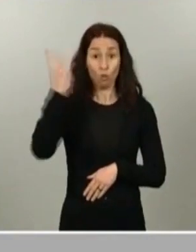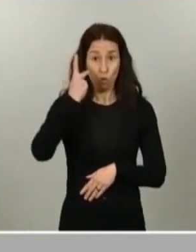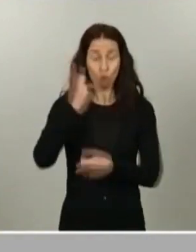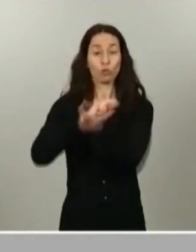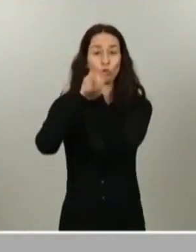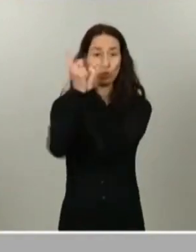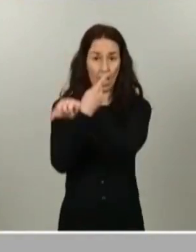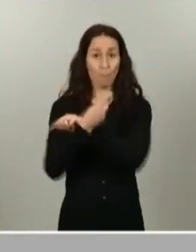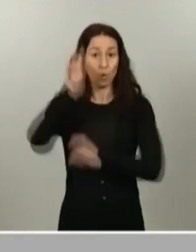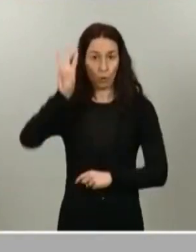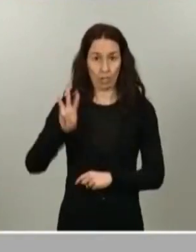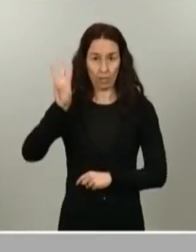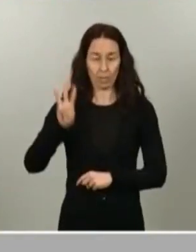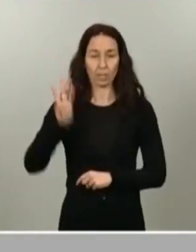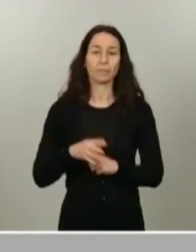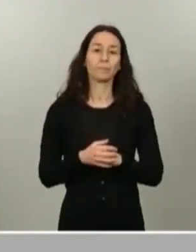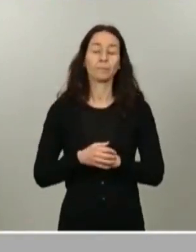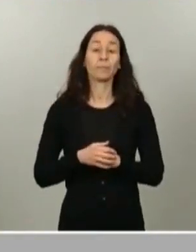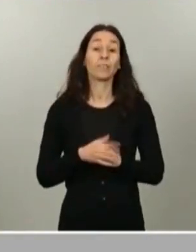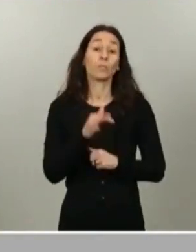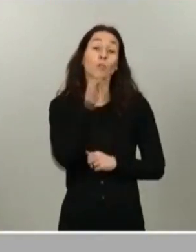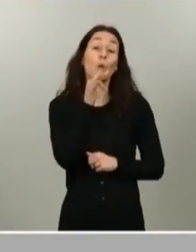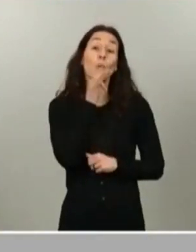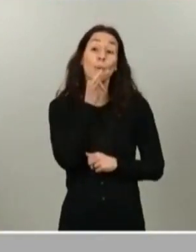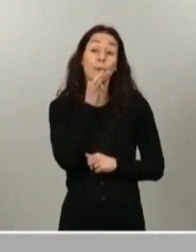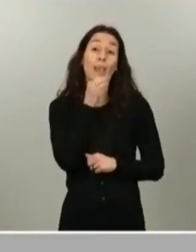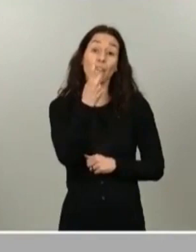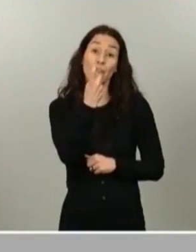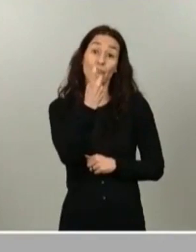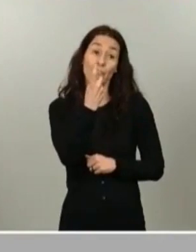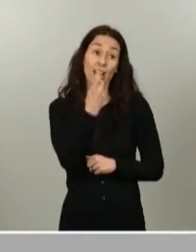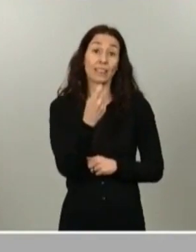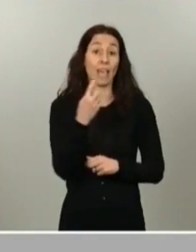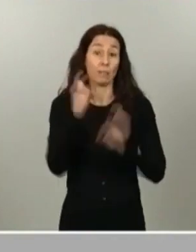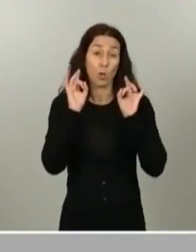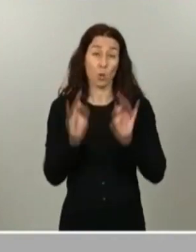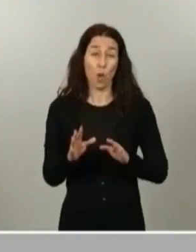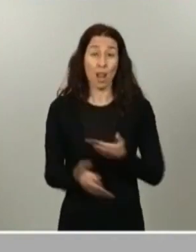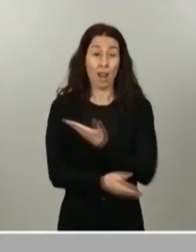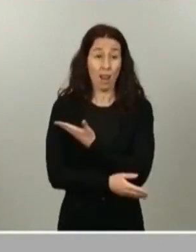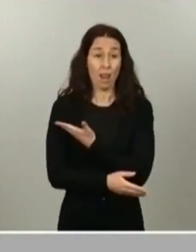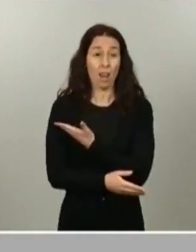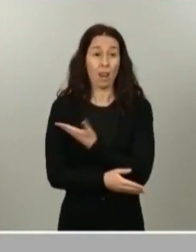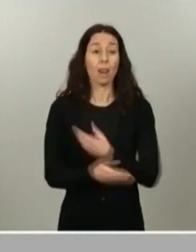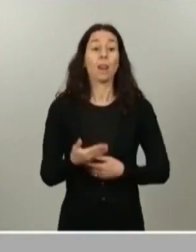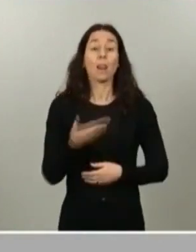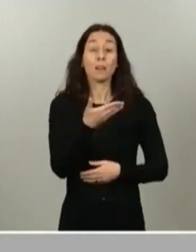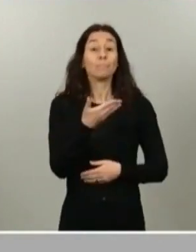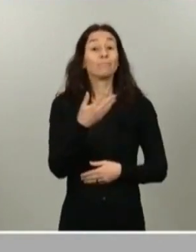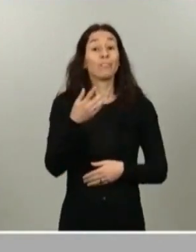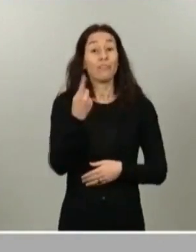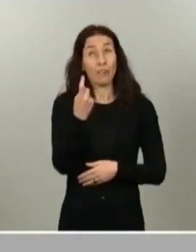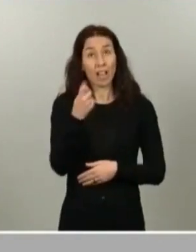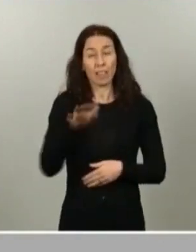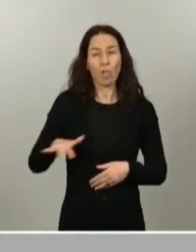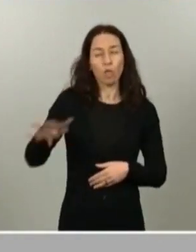fase 3 y quedan por lo tanto por pasar a fase 3. Como ven en el mapa, el área de salud, la zona de salud de